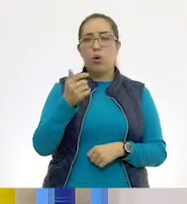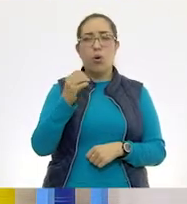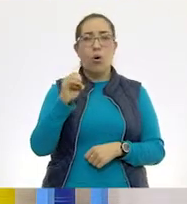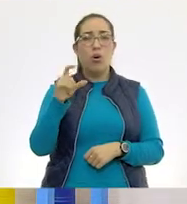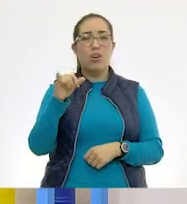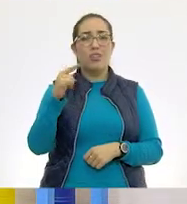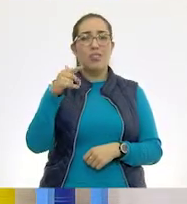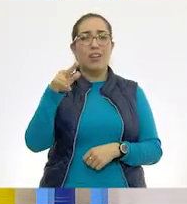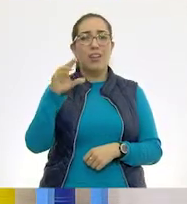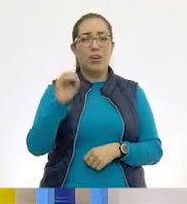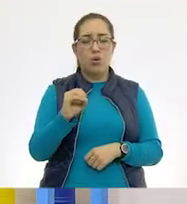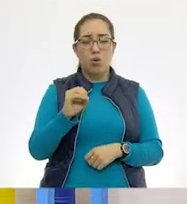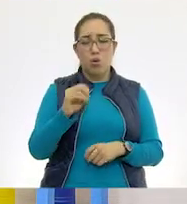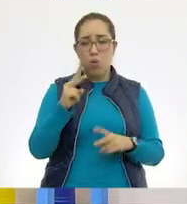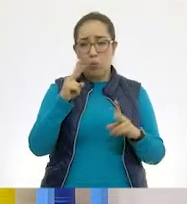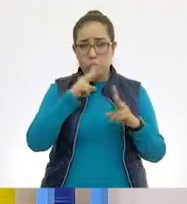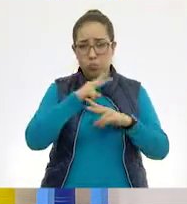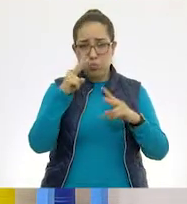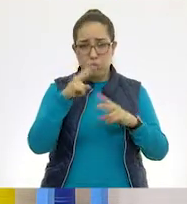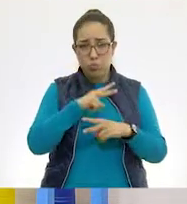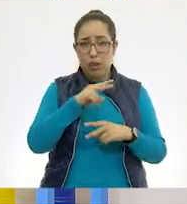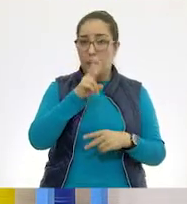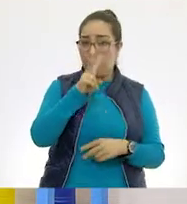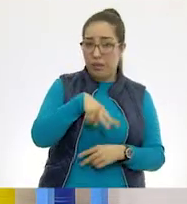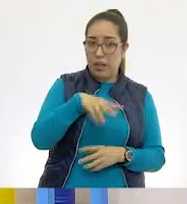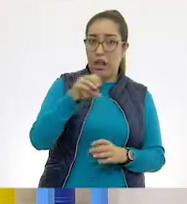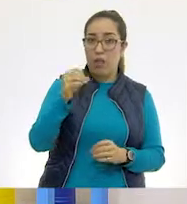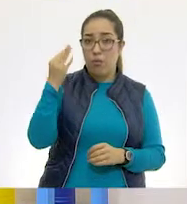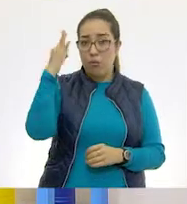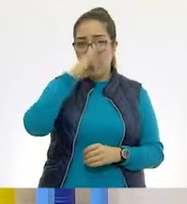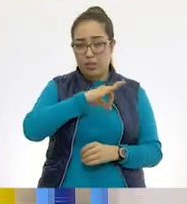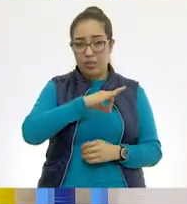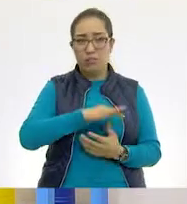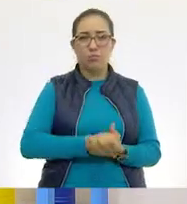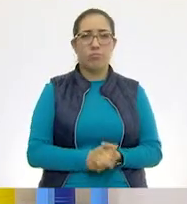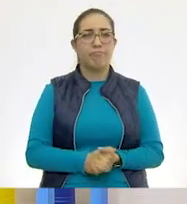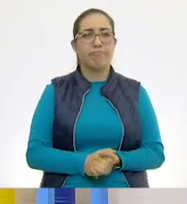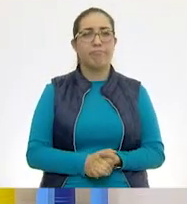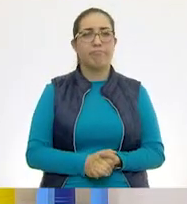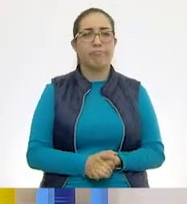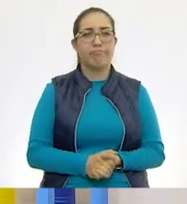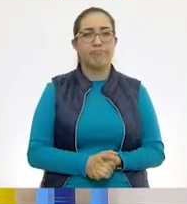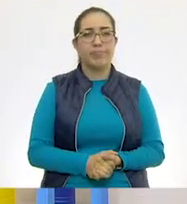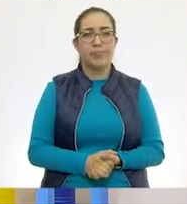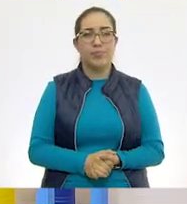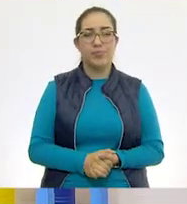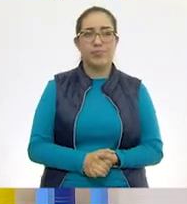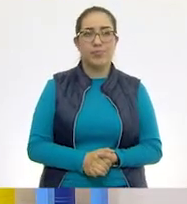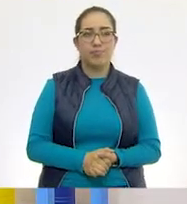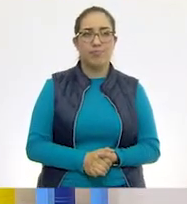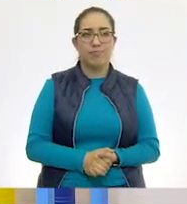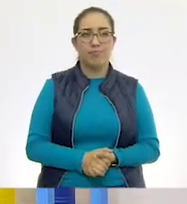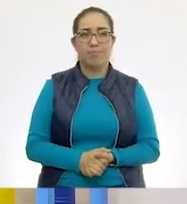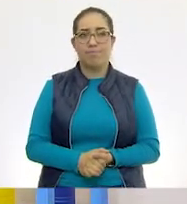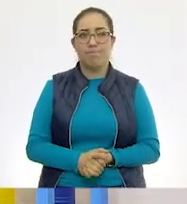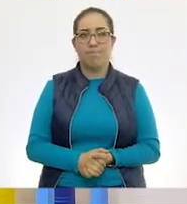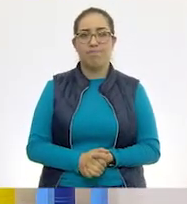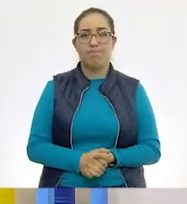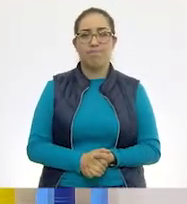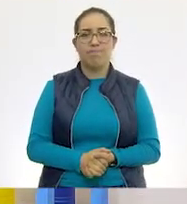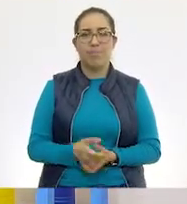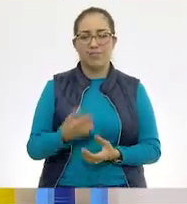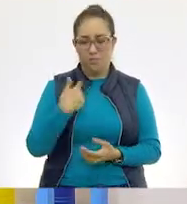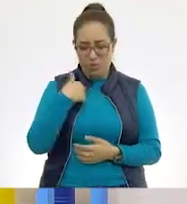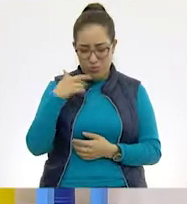oxígeno, ¿cierto o falso? Pocas cantidades de oxígeno, ¿cierto o falso? A ver,